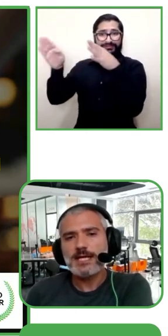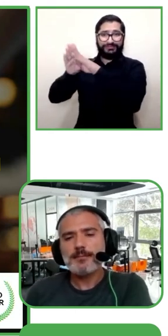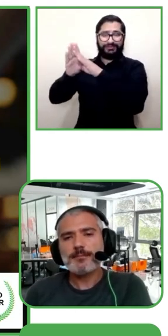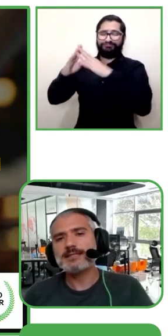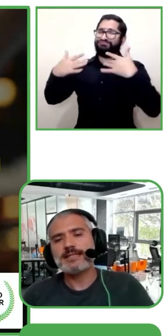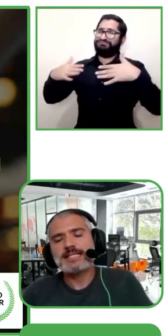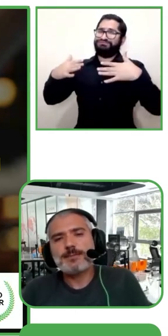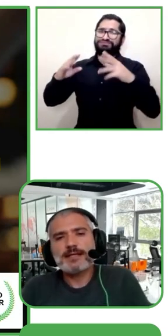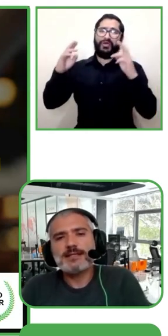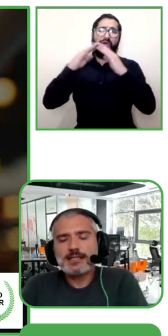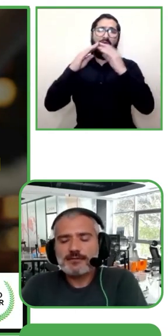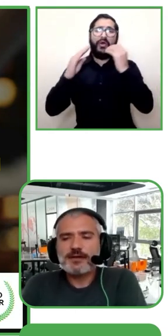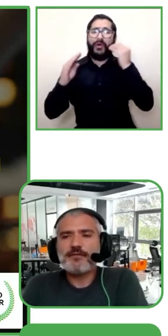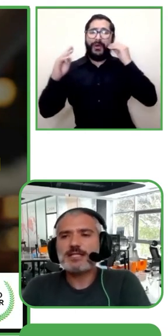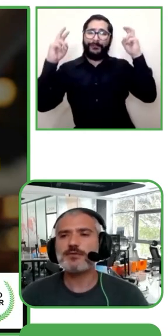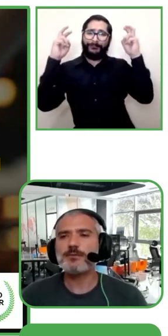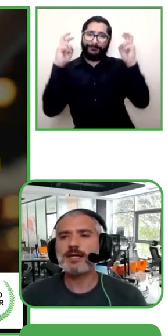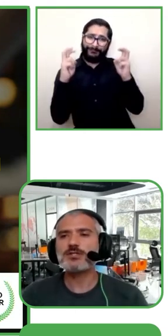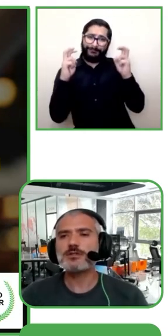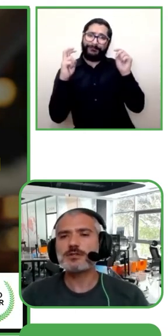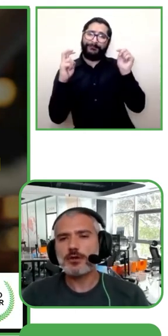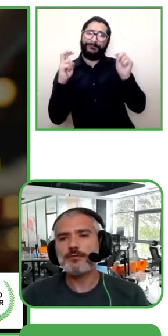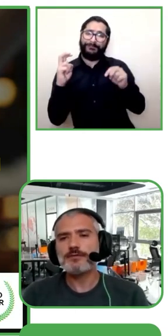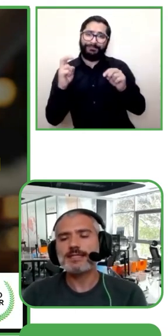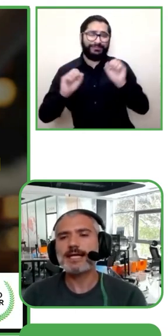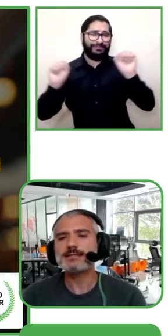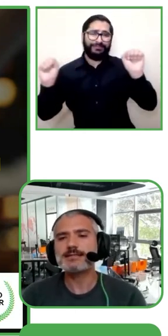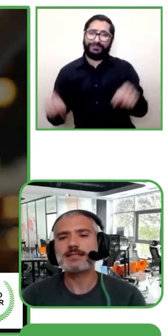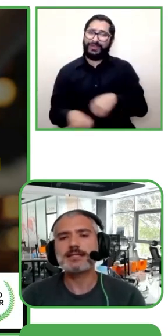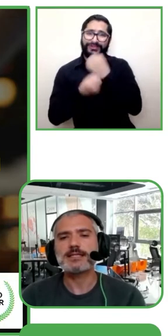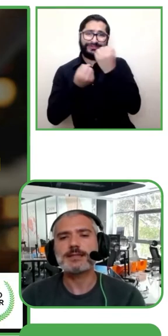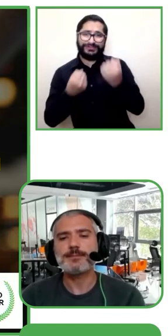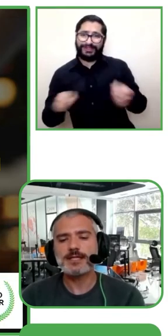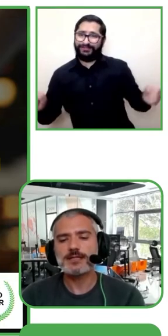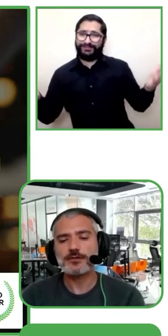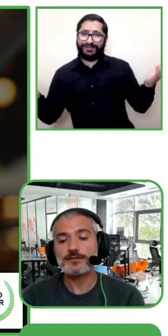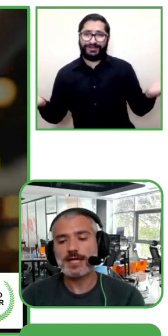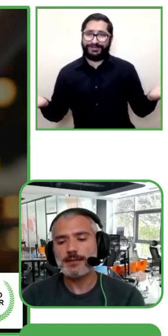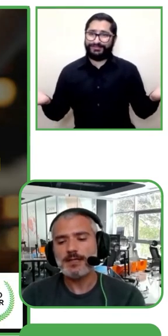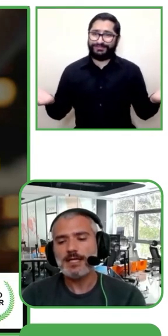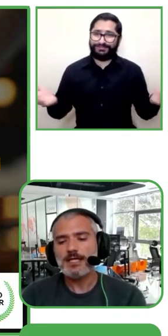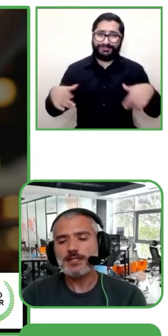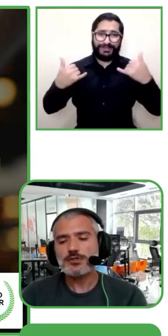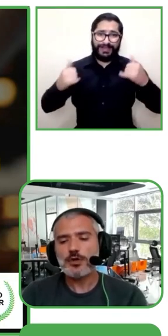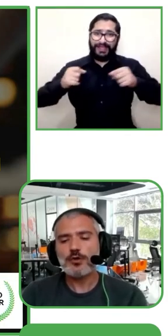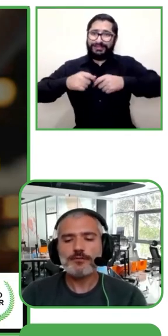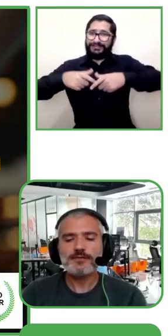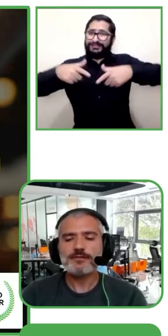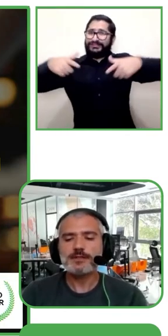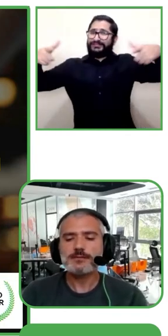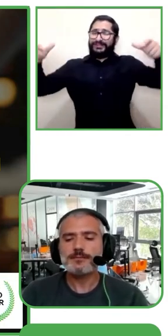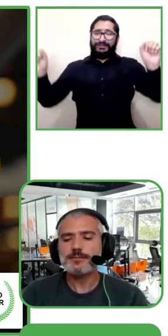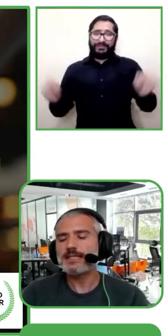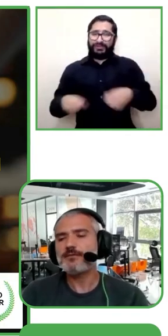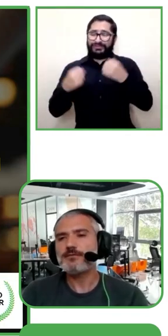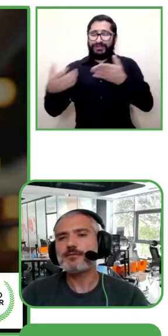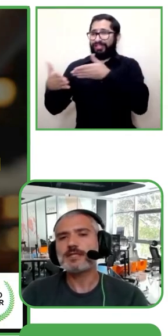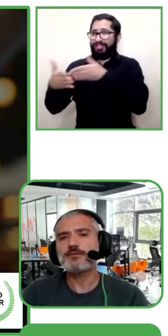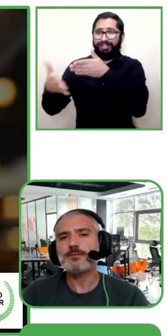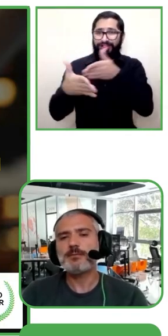y no pudimos expandir globalmente aún así pudimos crecer